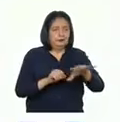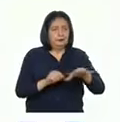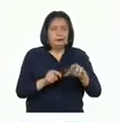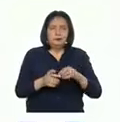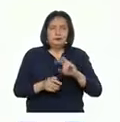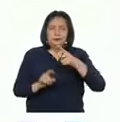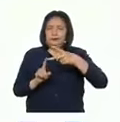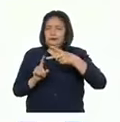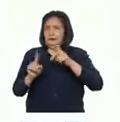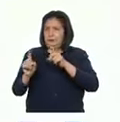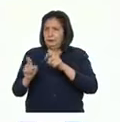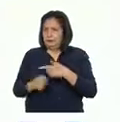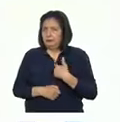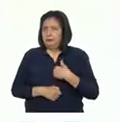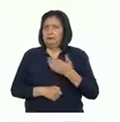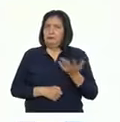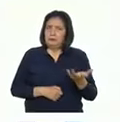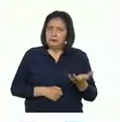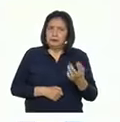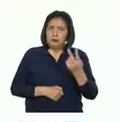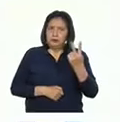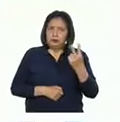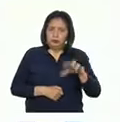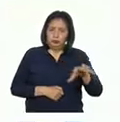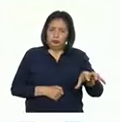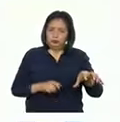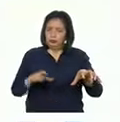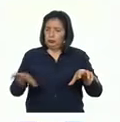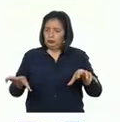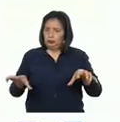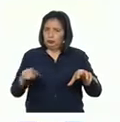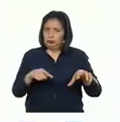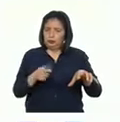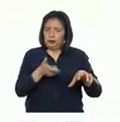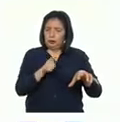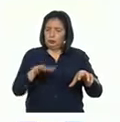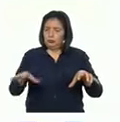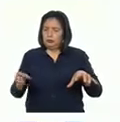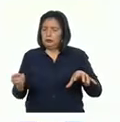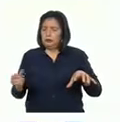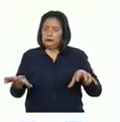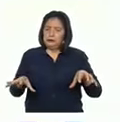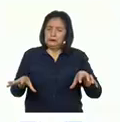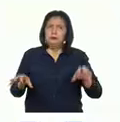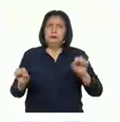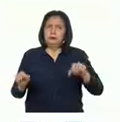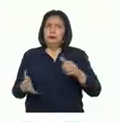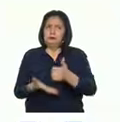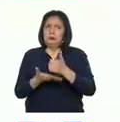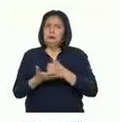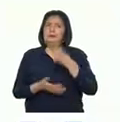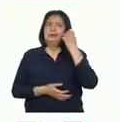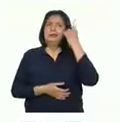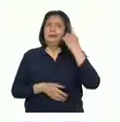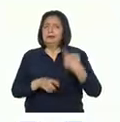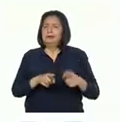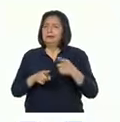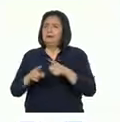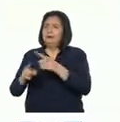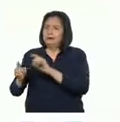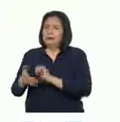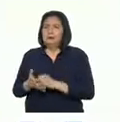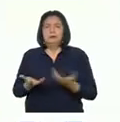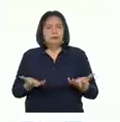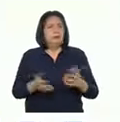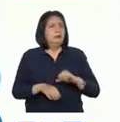pregunta es saber que hay estos dos tipos de ecosistemas si me ayuda a entender la diversidad